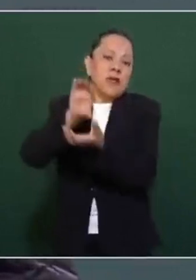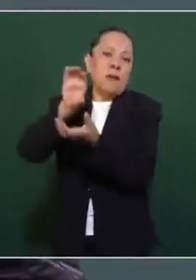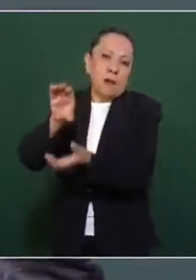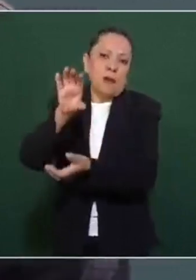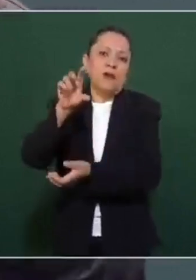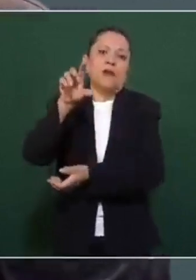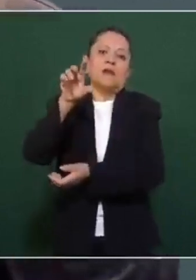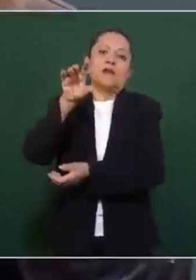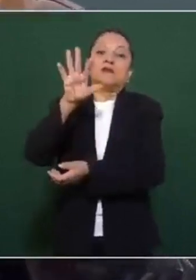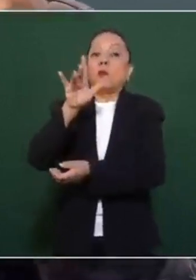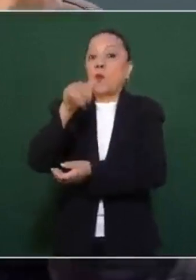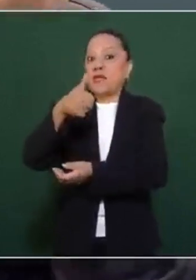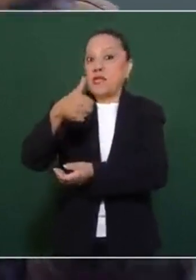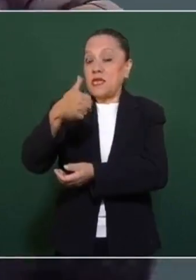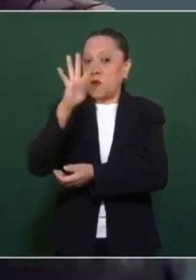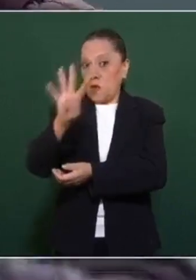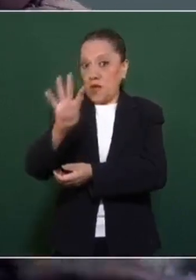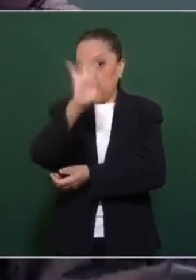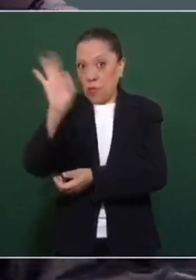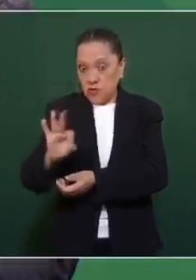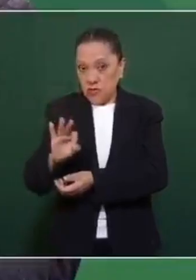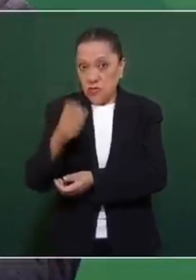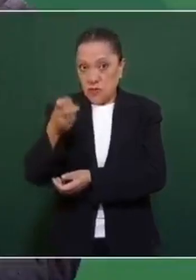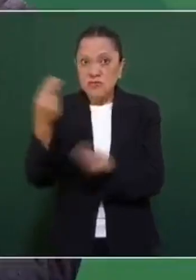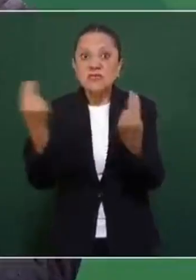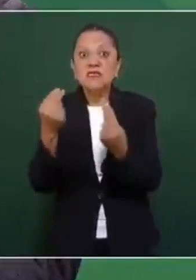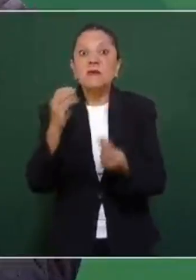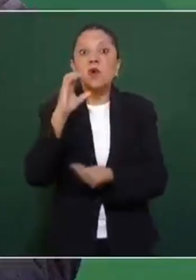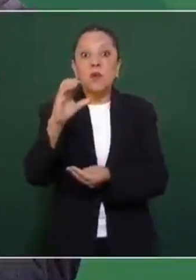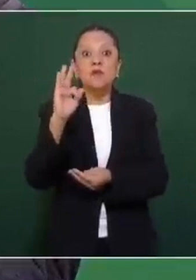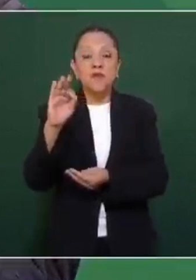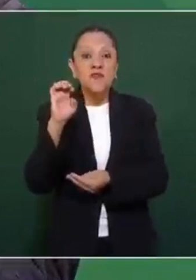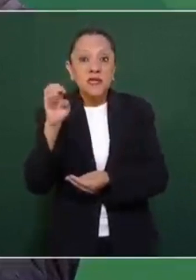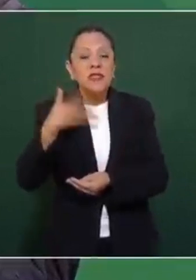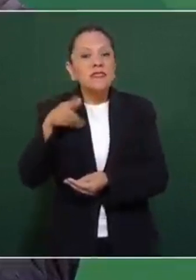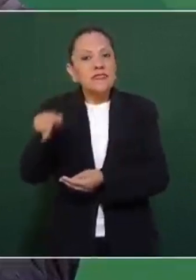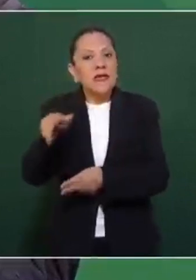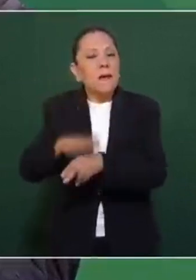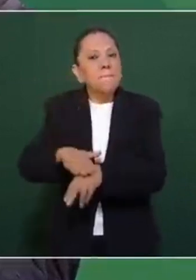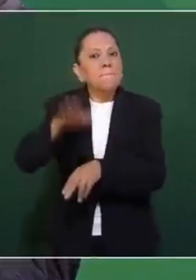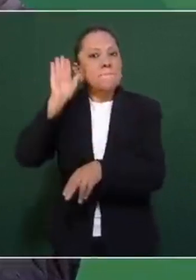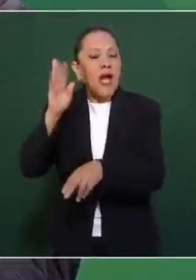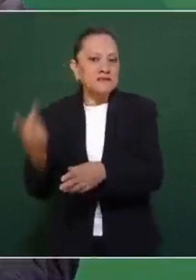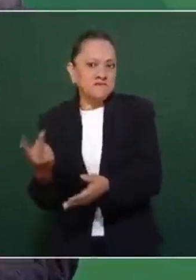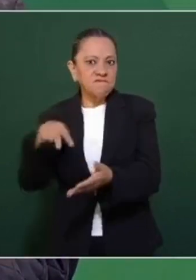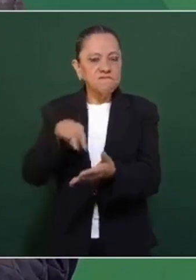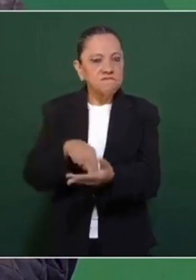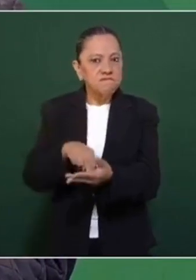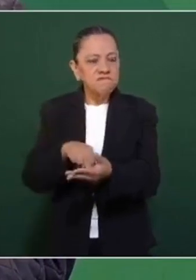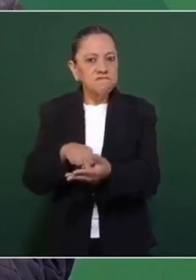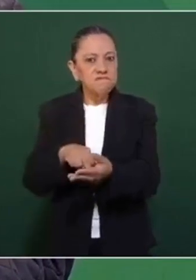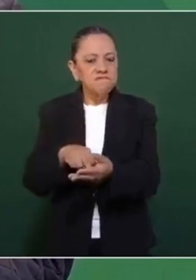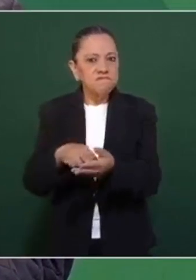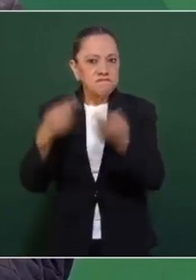que la Comisión Federal tenga más presencia ya no estamos